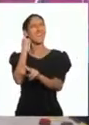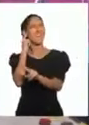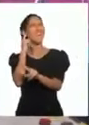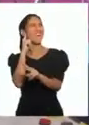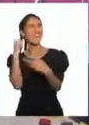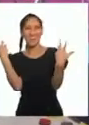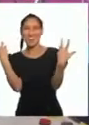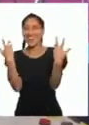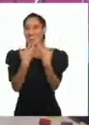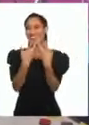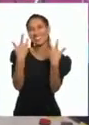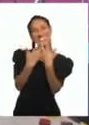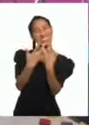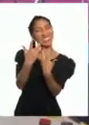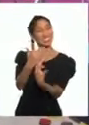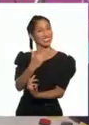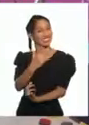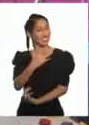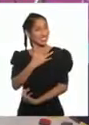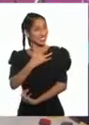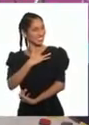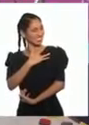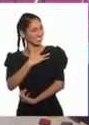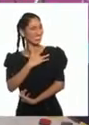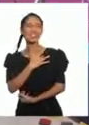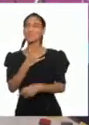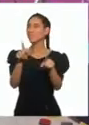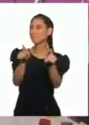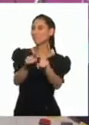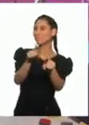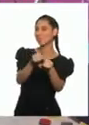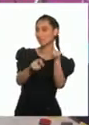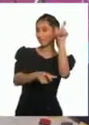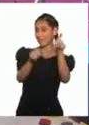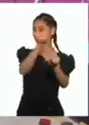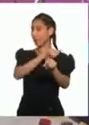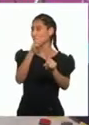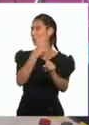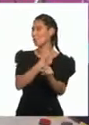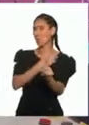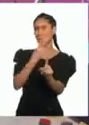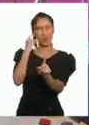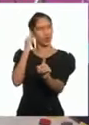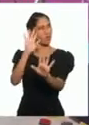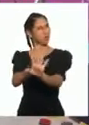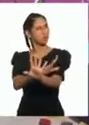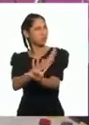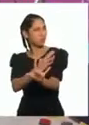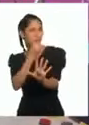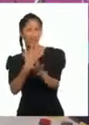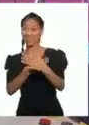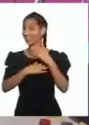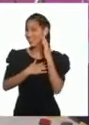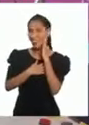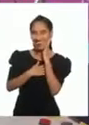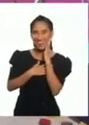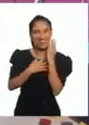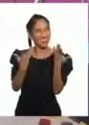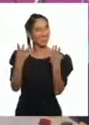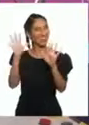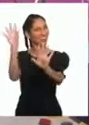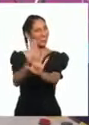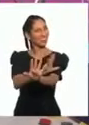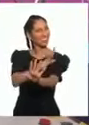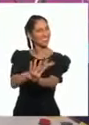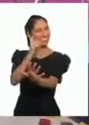con las emociones y vivencias de los compositores e intérpretes. ¡La música